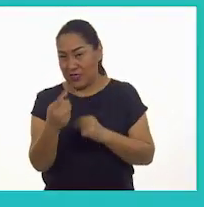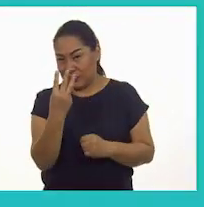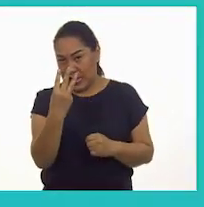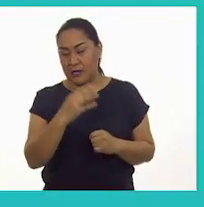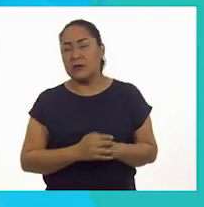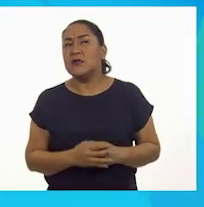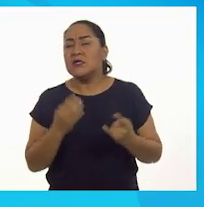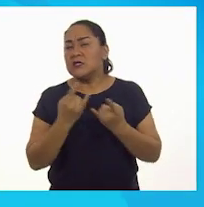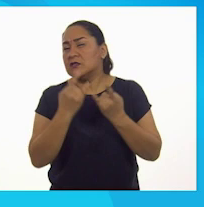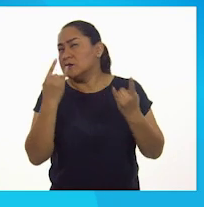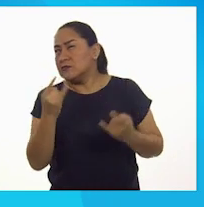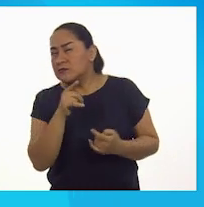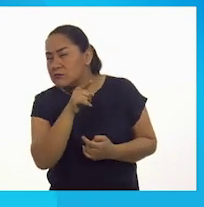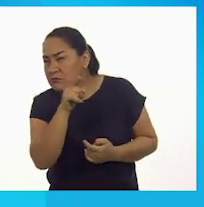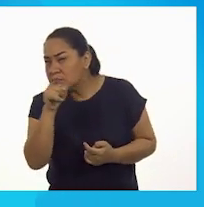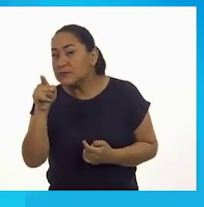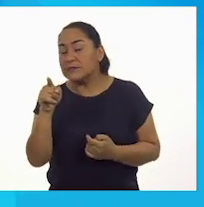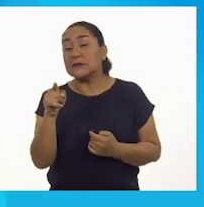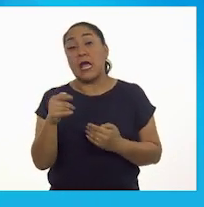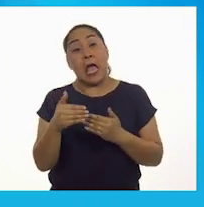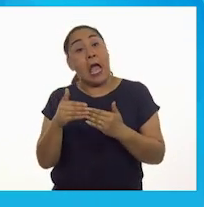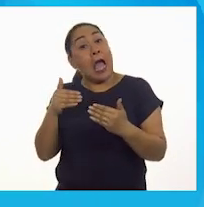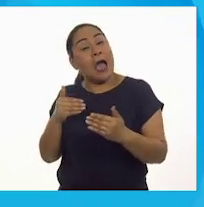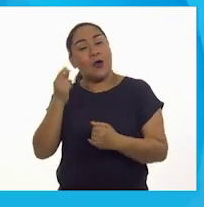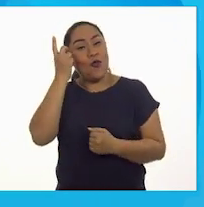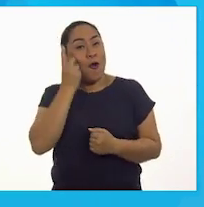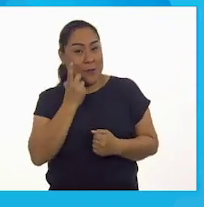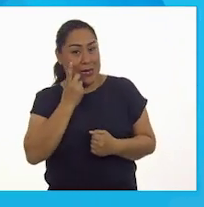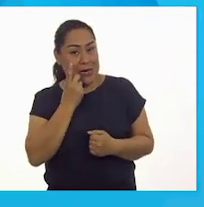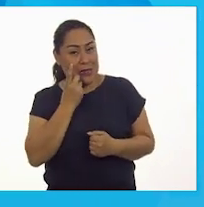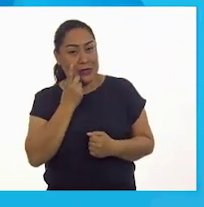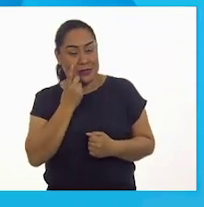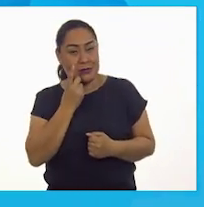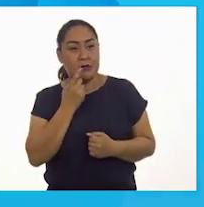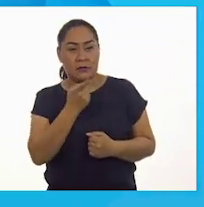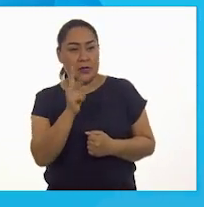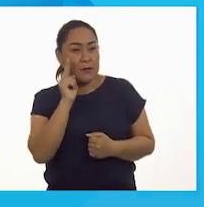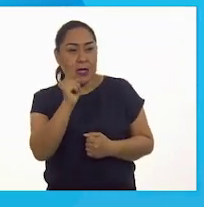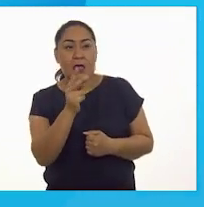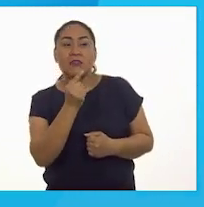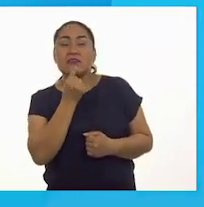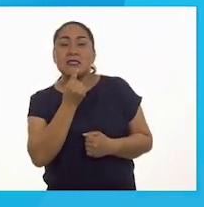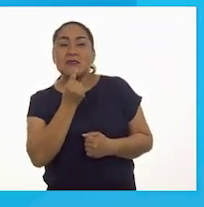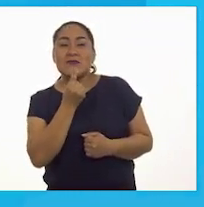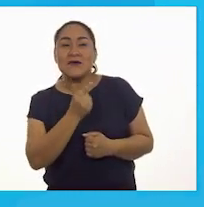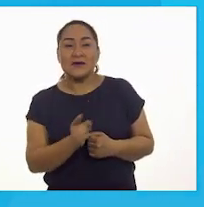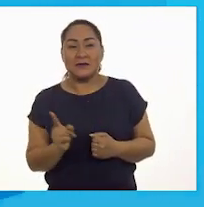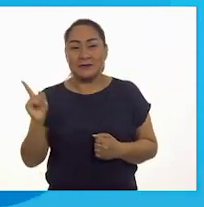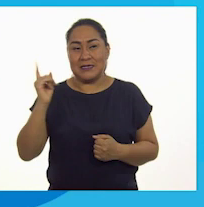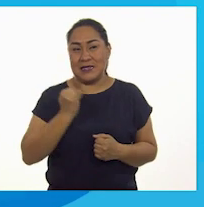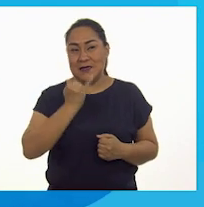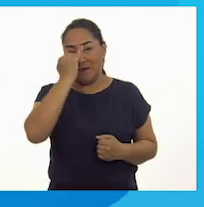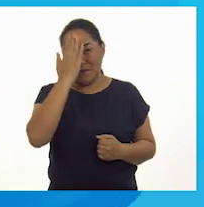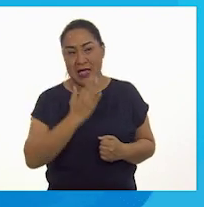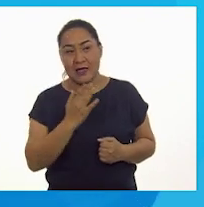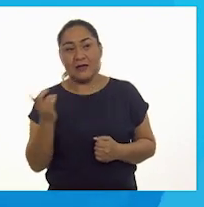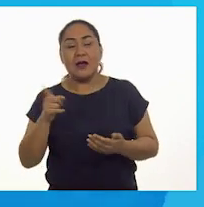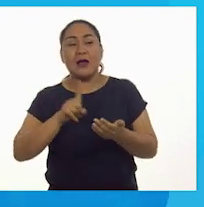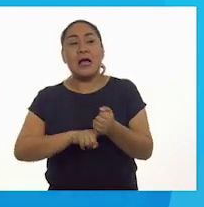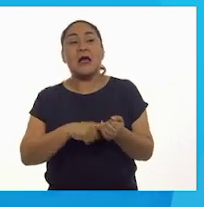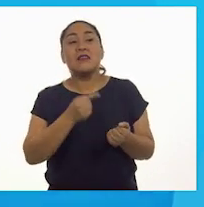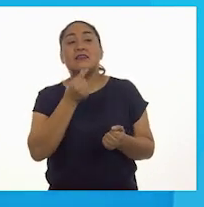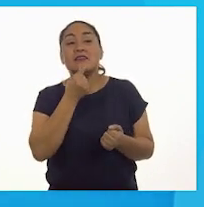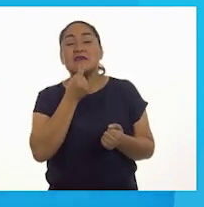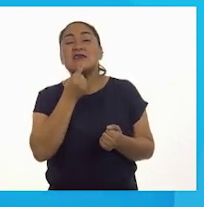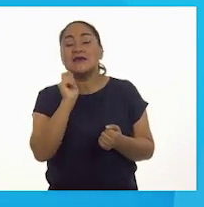Y la historia nos dice antes de dormir. Tenemos ahí a un pequeño. Primero nos presenta la imagen un niño con una